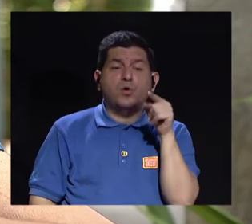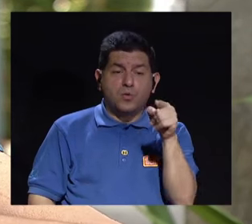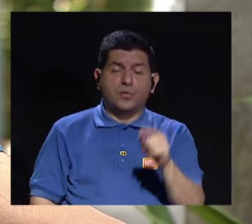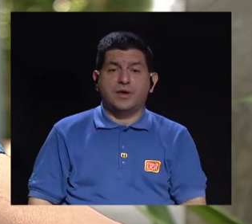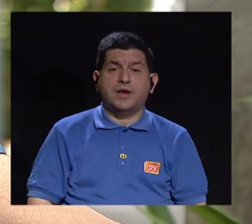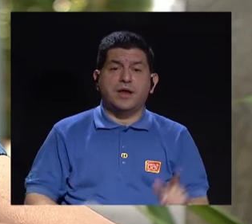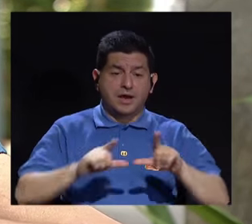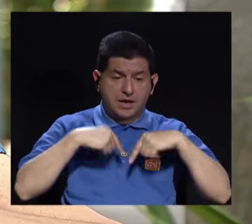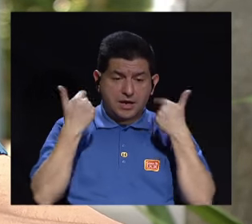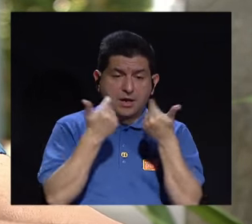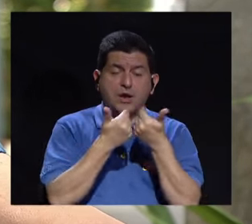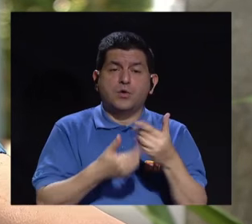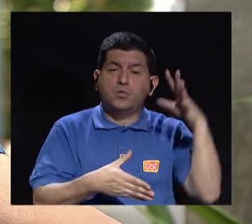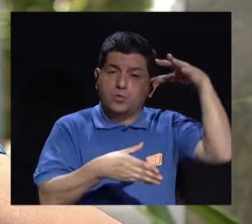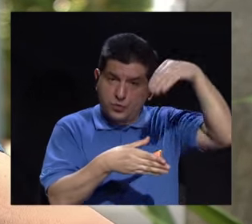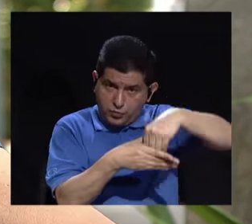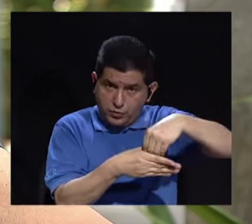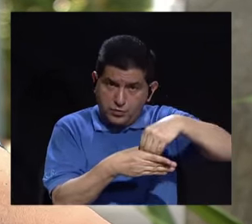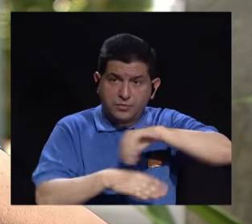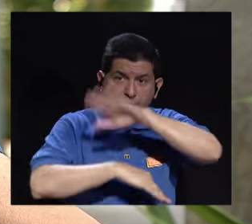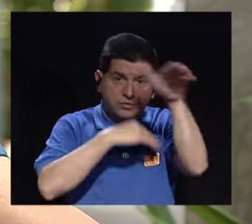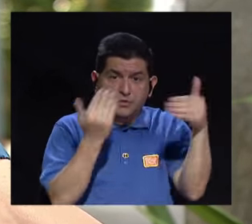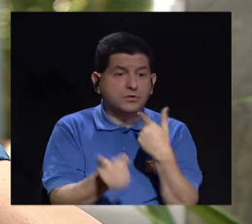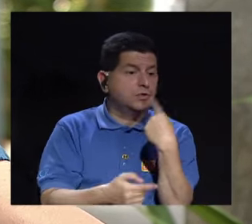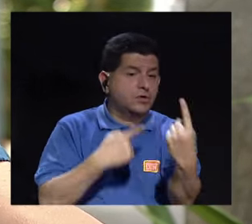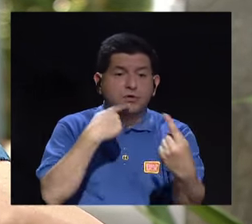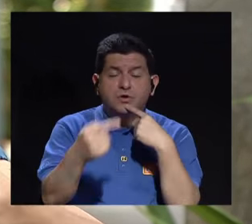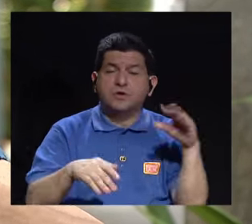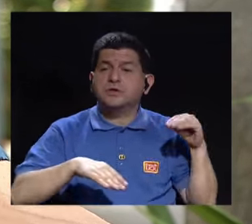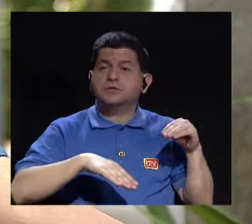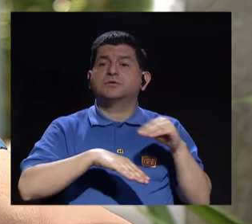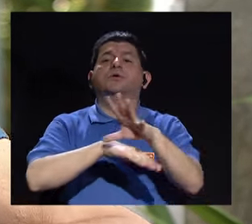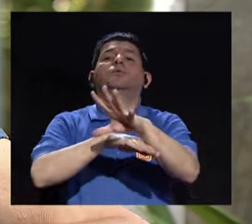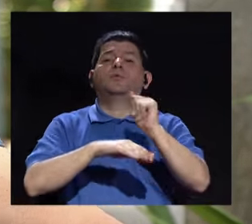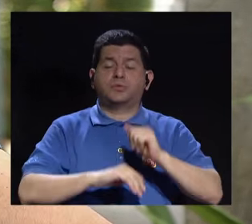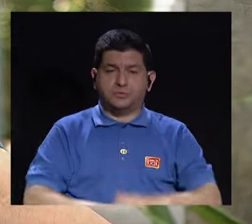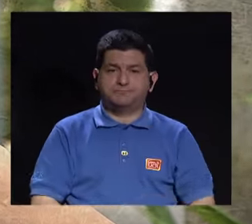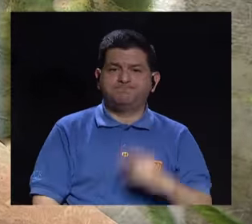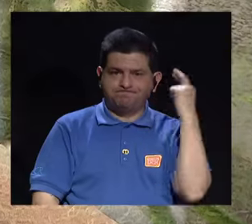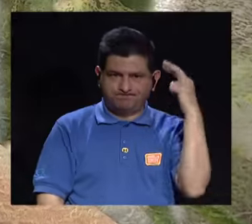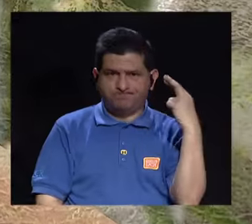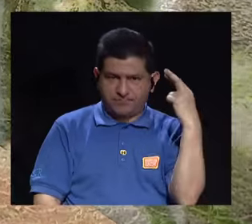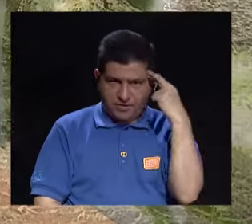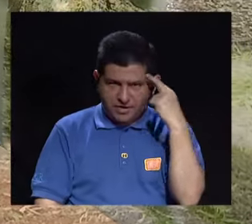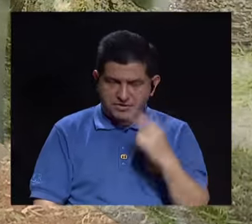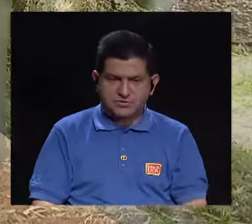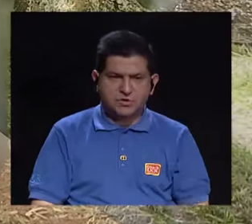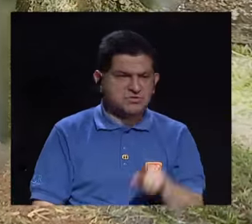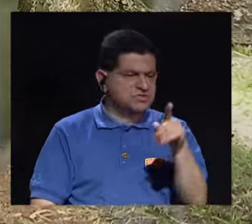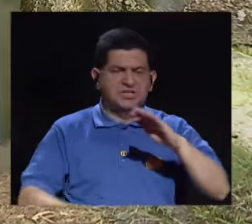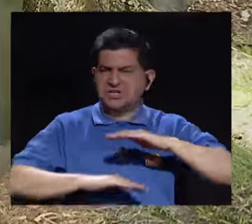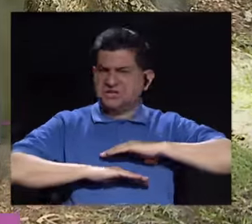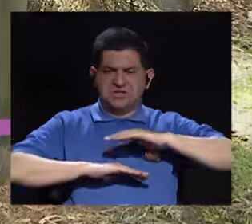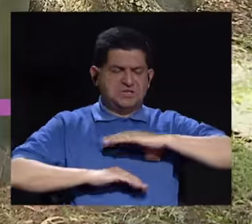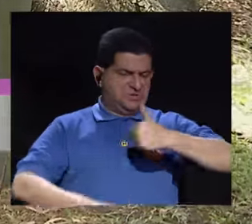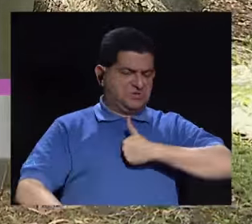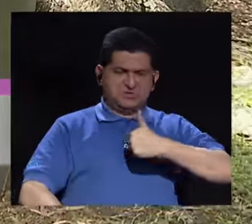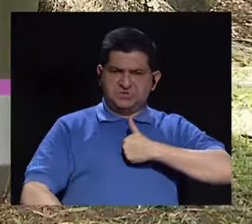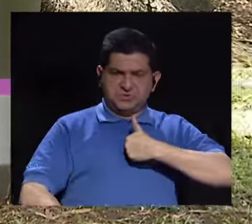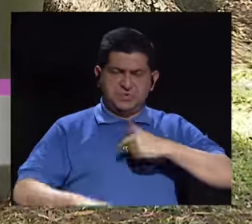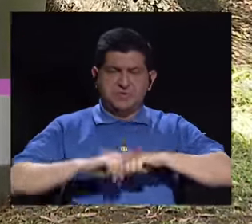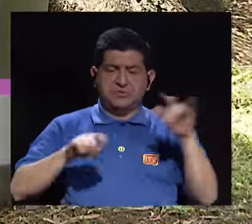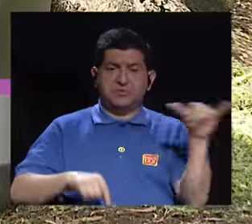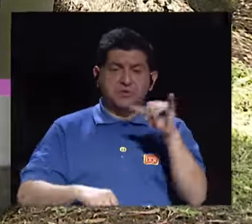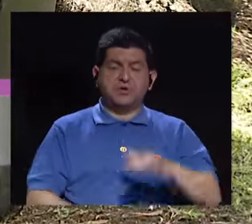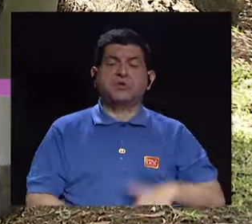tiende a estar en unos grupos de pertenencia y todo lo que se dice le influye bastante. Por lo tanto, si está disconforme consigo